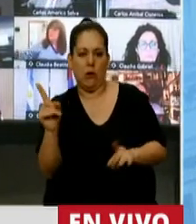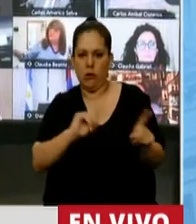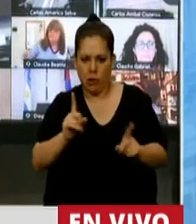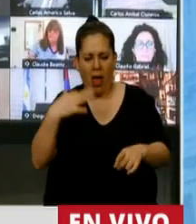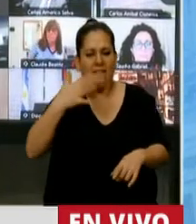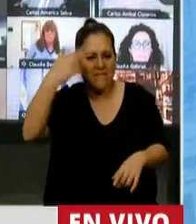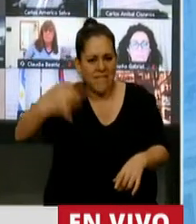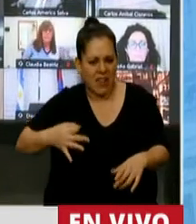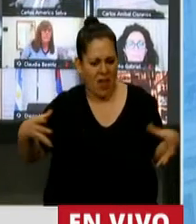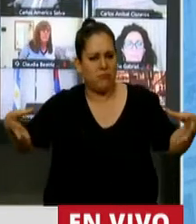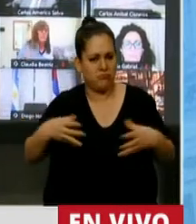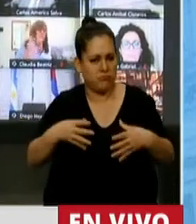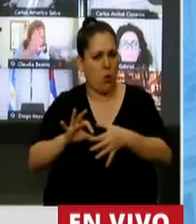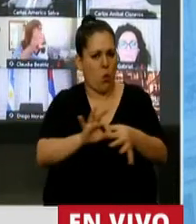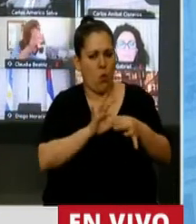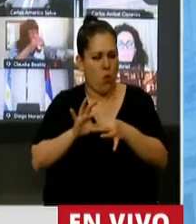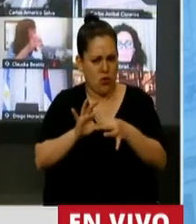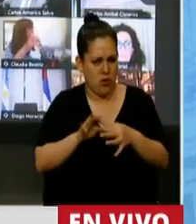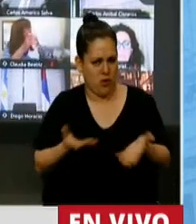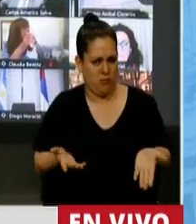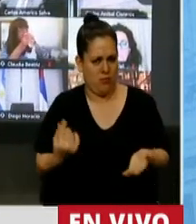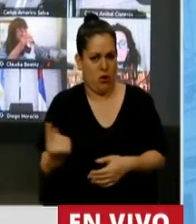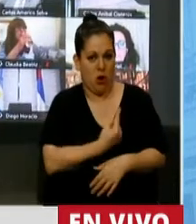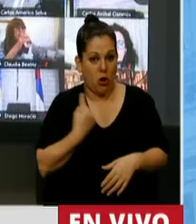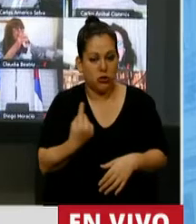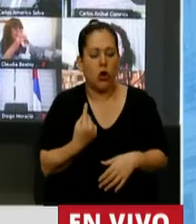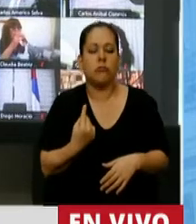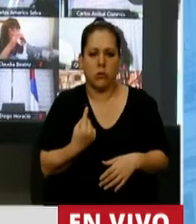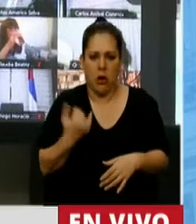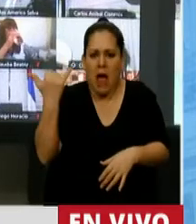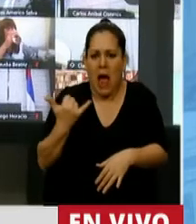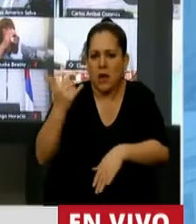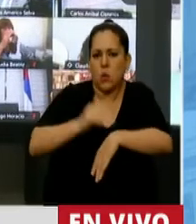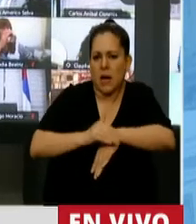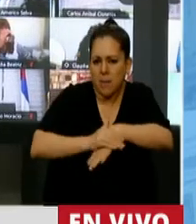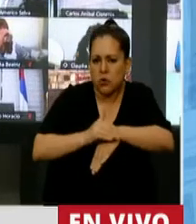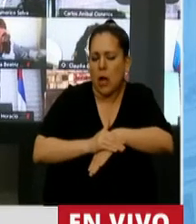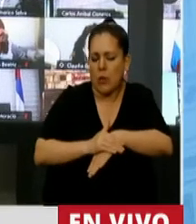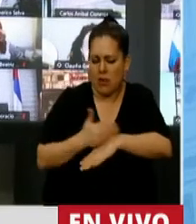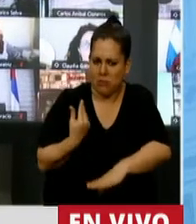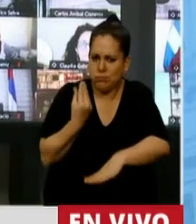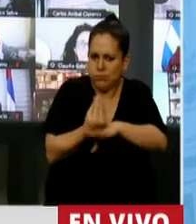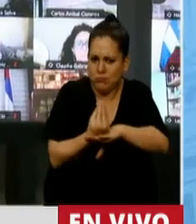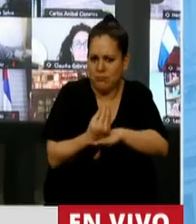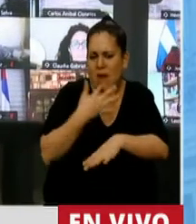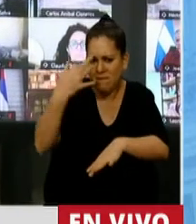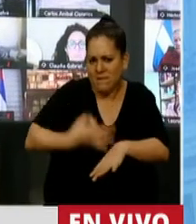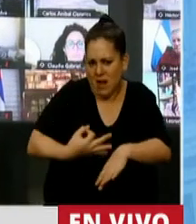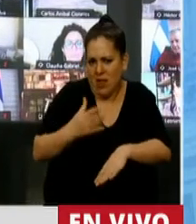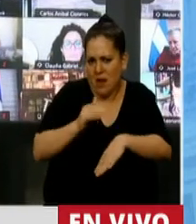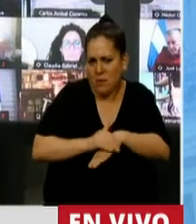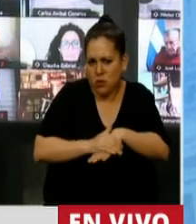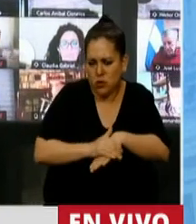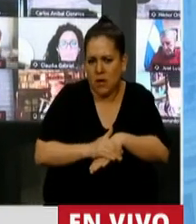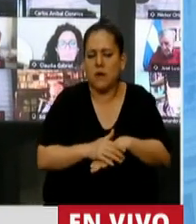Ojalá que como sociedad logremos ese cometido. Nosotros, que tenemos una responsabilidad circunstancial, definitivamente, y